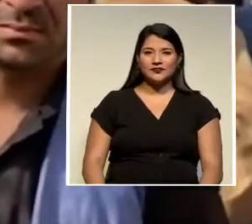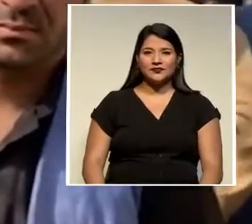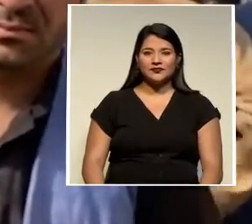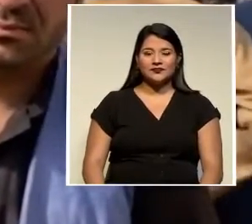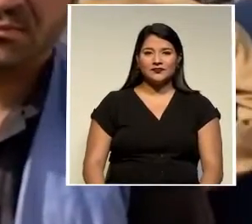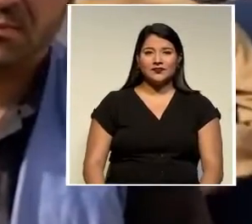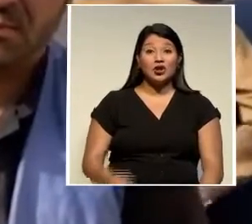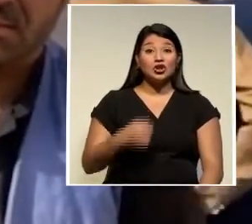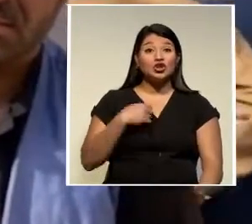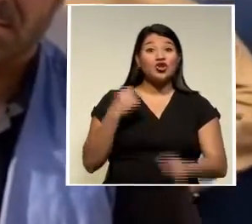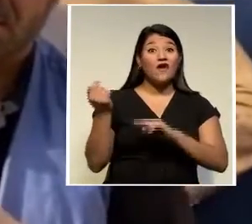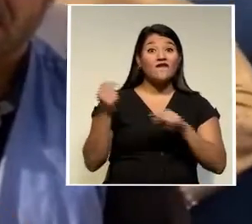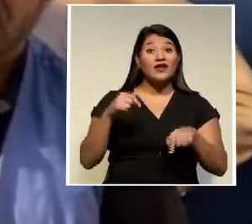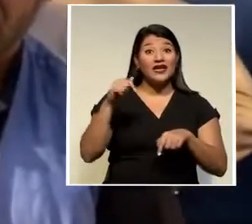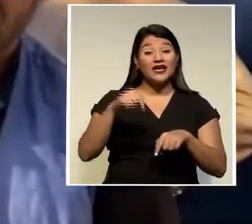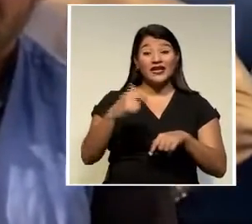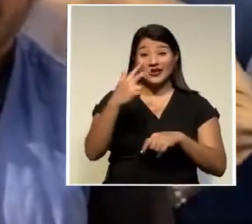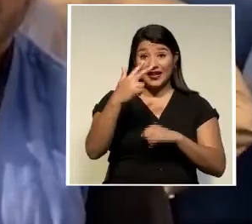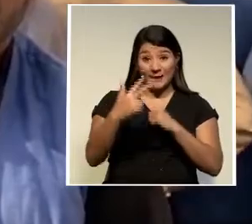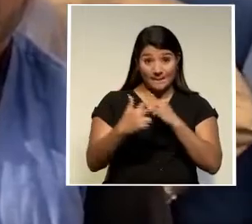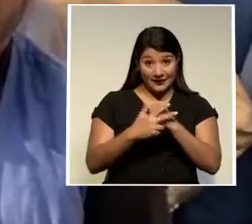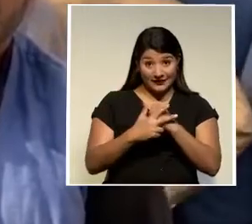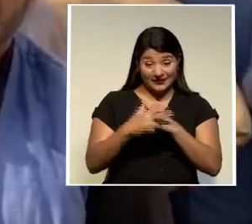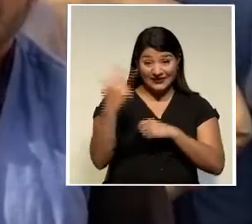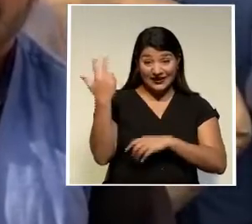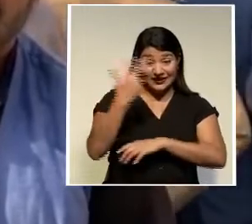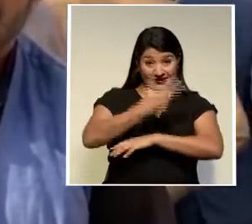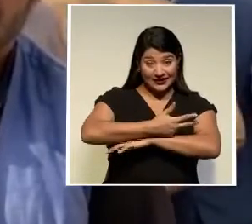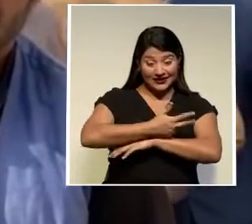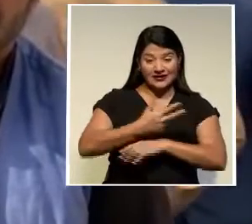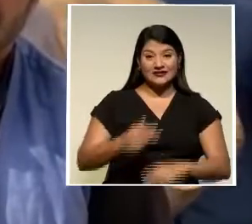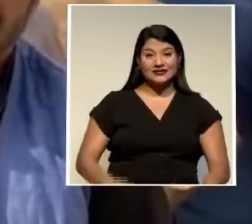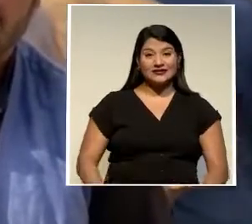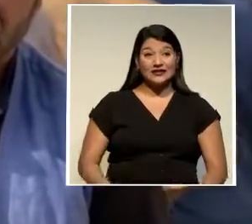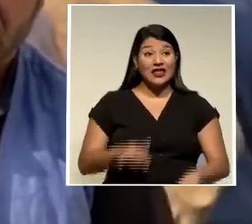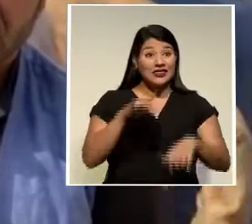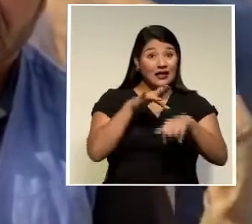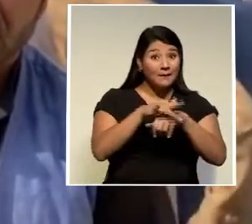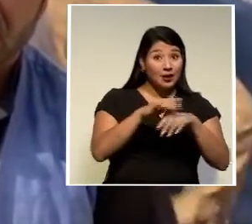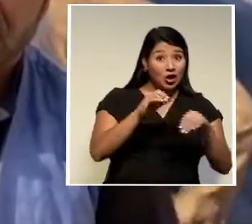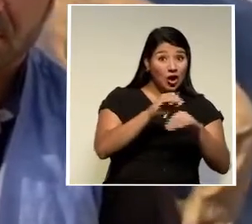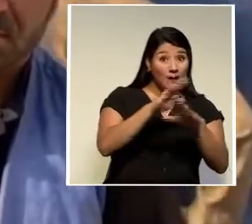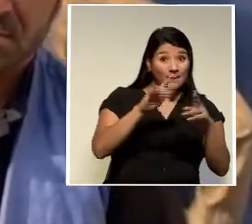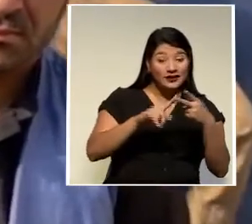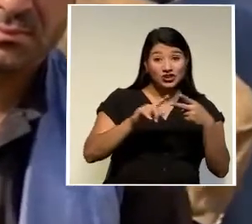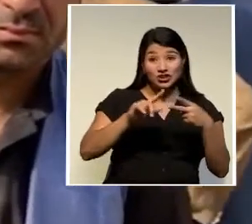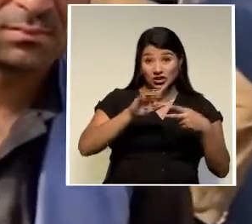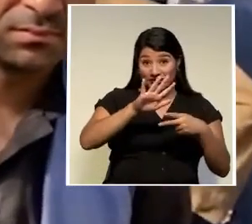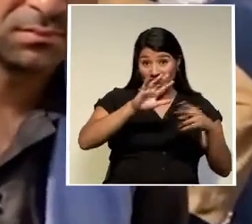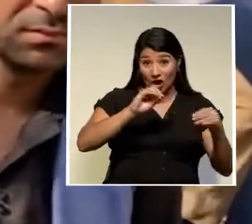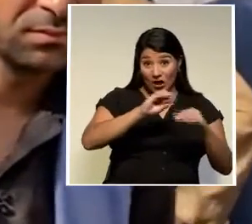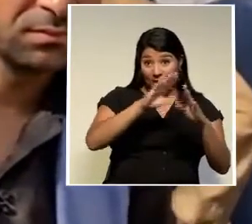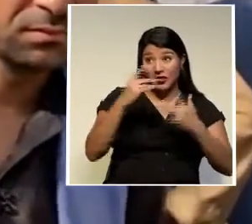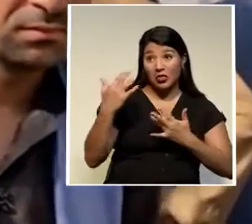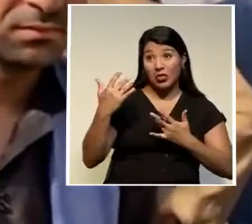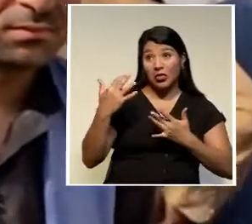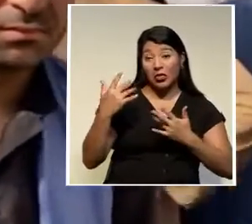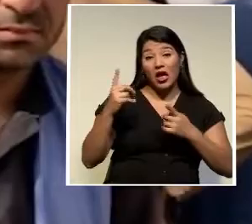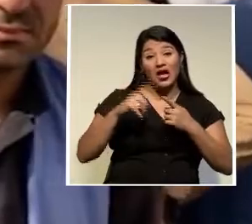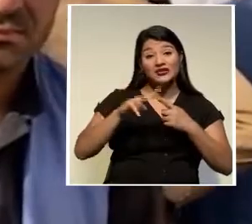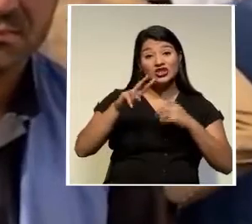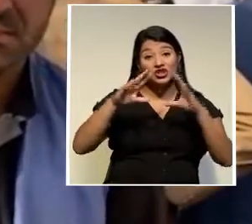He venido aquí tres veces, durante tres días. Temprano por la mañana, a las 5, y espero aquí hasta las 2.